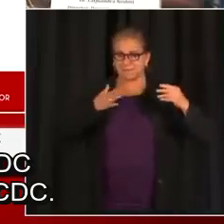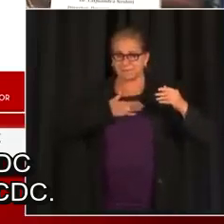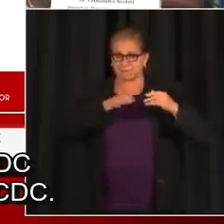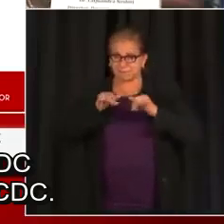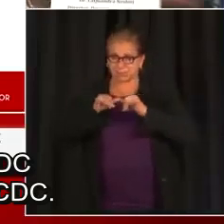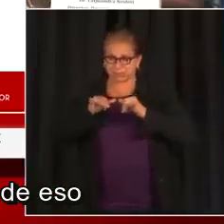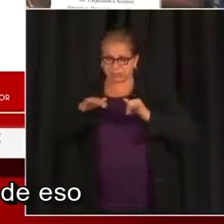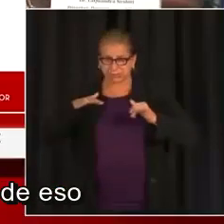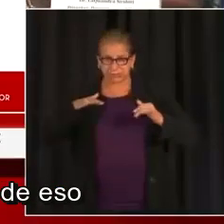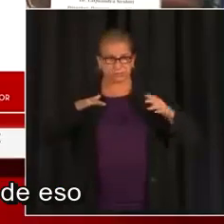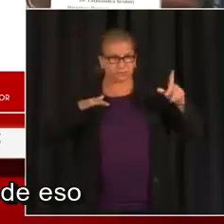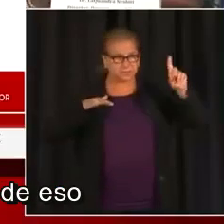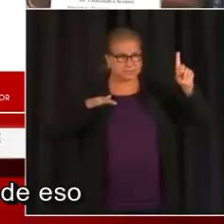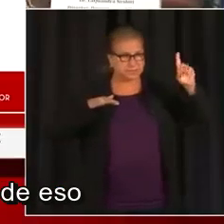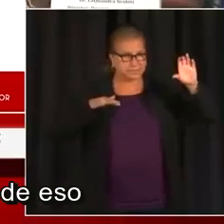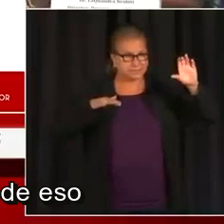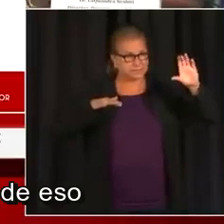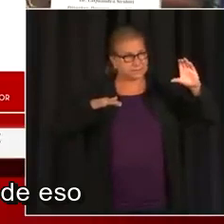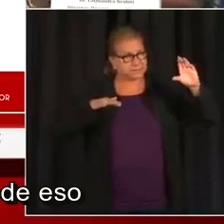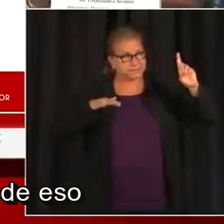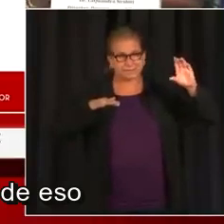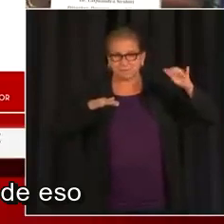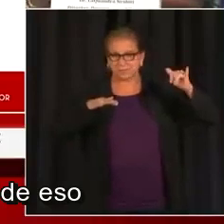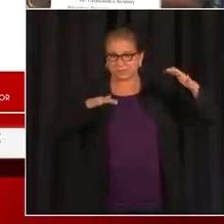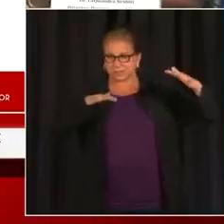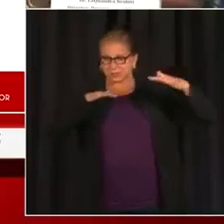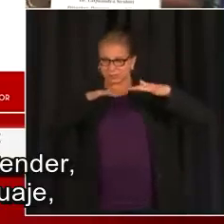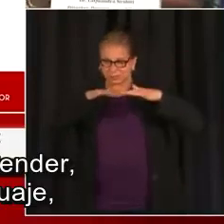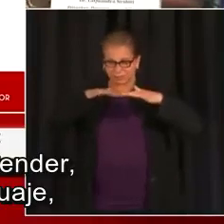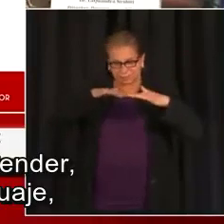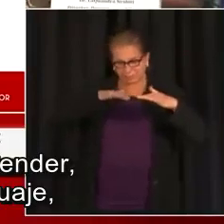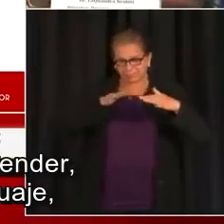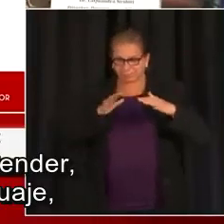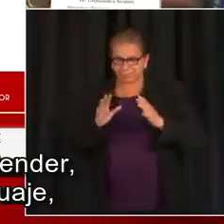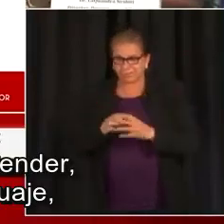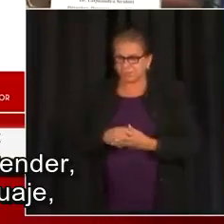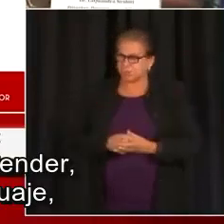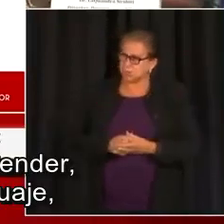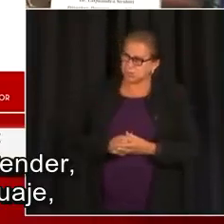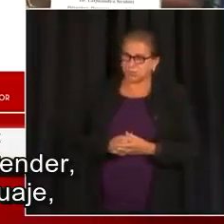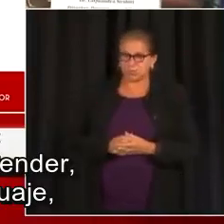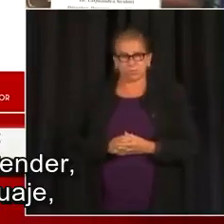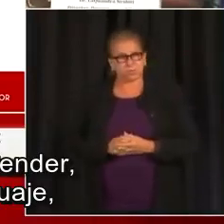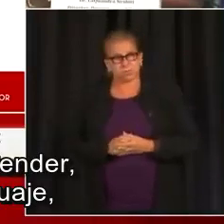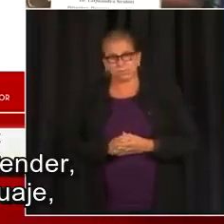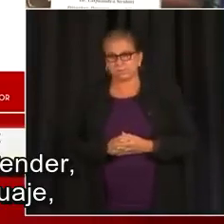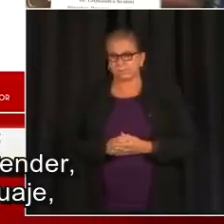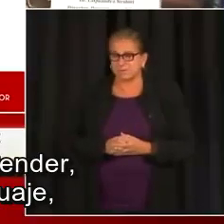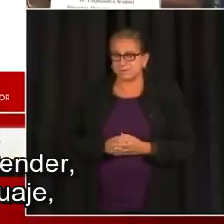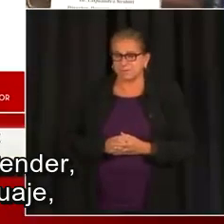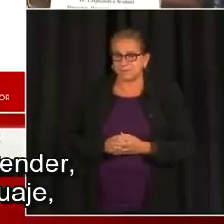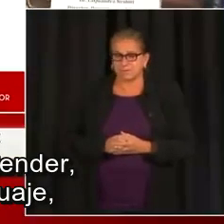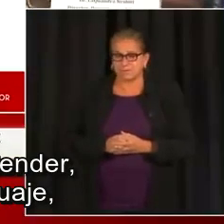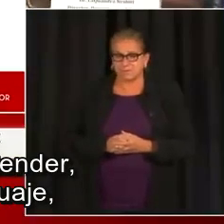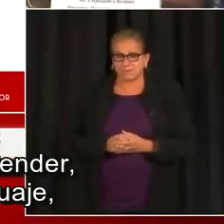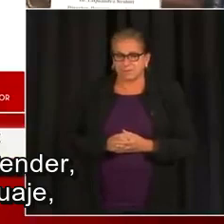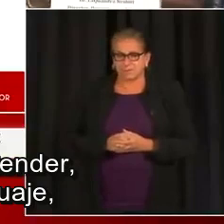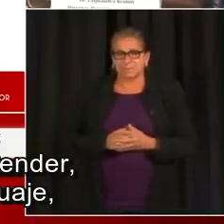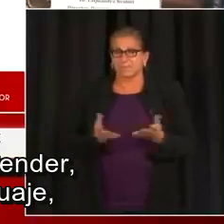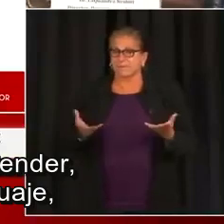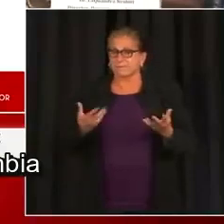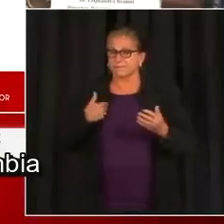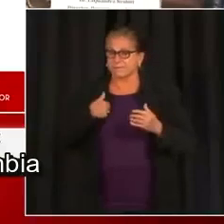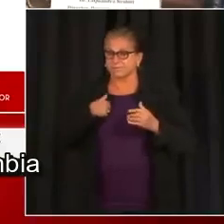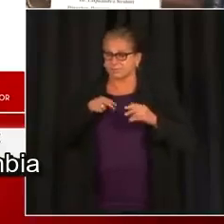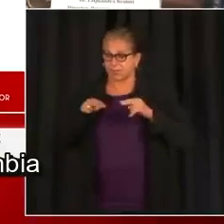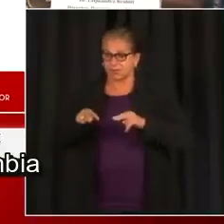la de los CDC. Así que tenemos que ser conscientes de esa parte a la hora de revisar y tratar de entender desde el punto de vista del